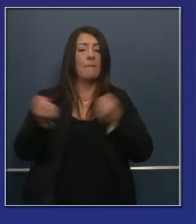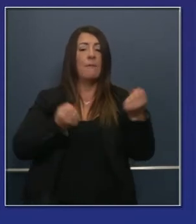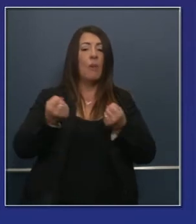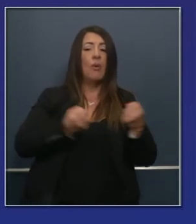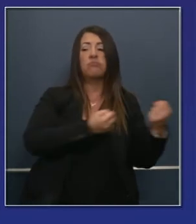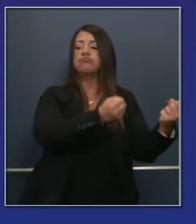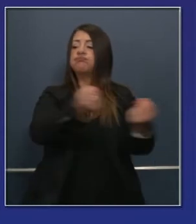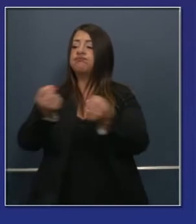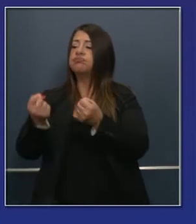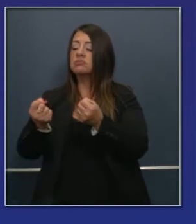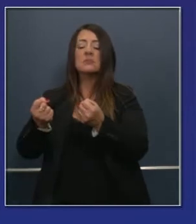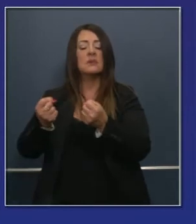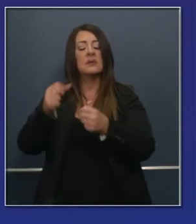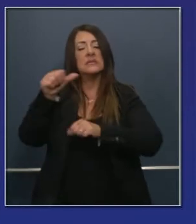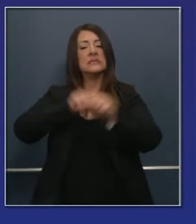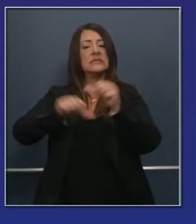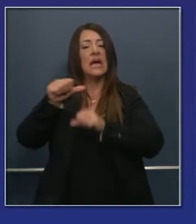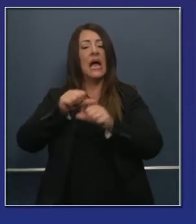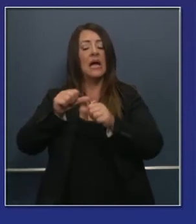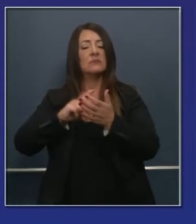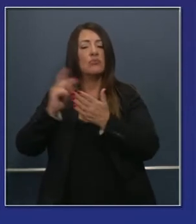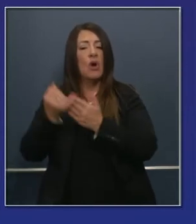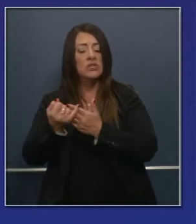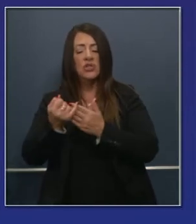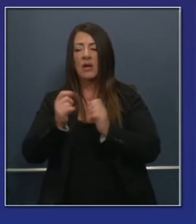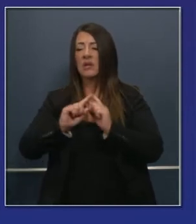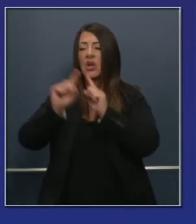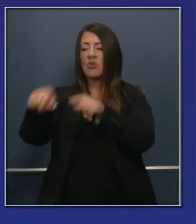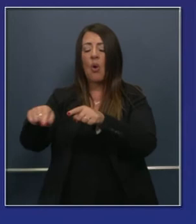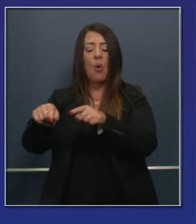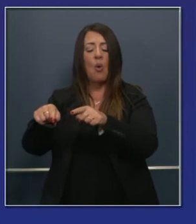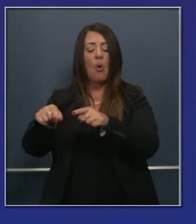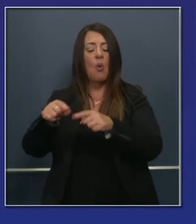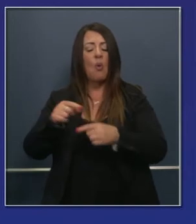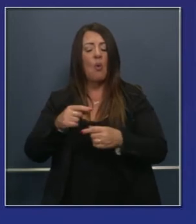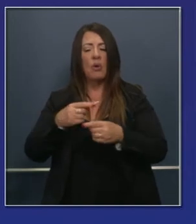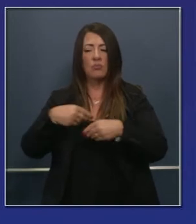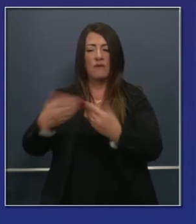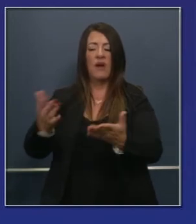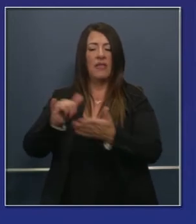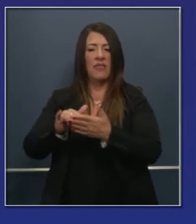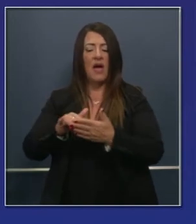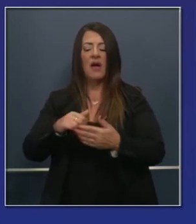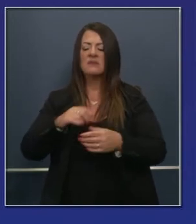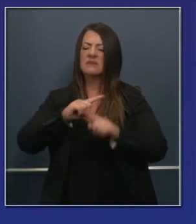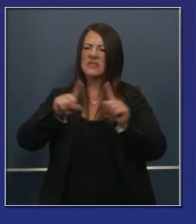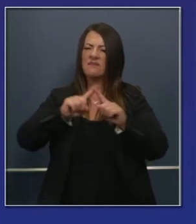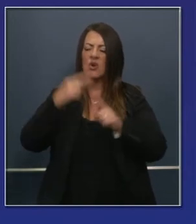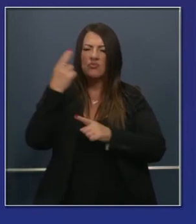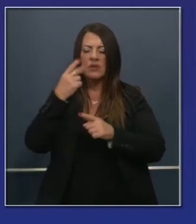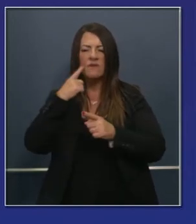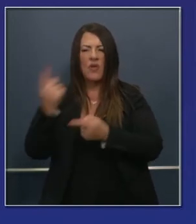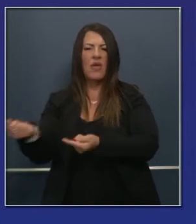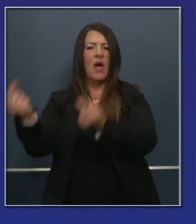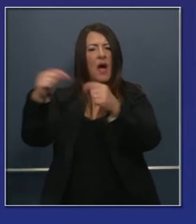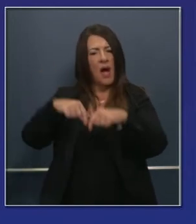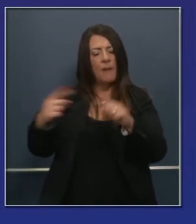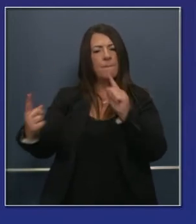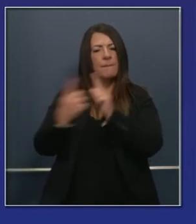un laboratorio móvil que puede crear proyectos de ciencia. Y siempre se les ofrece